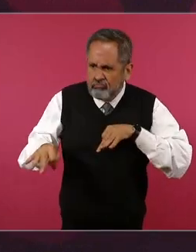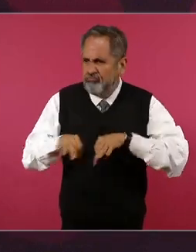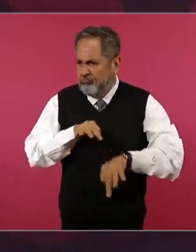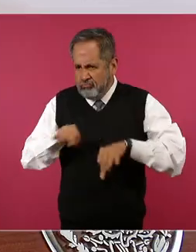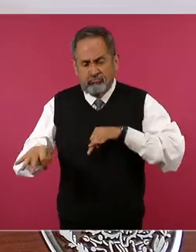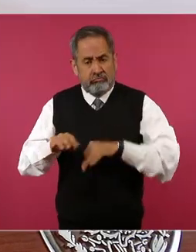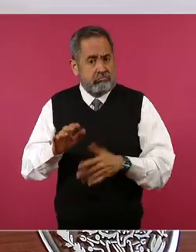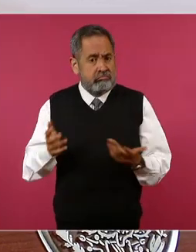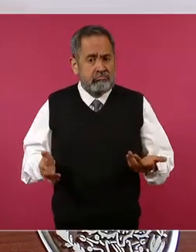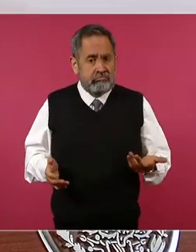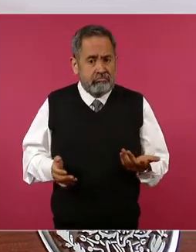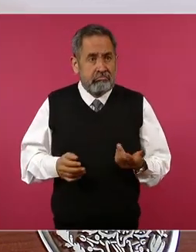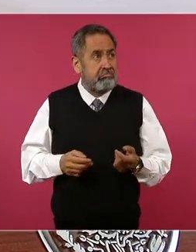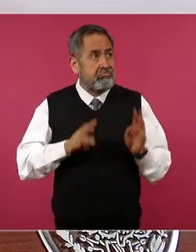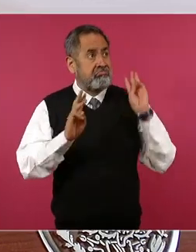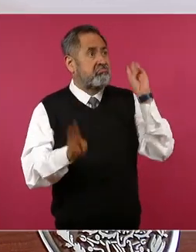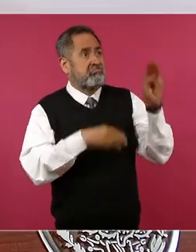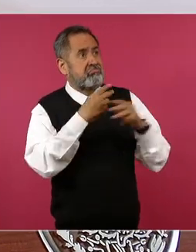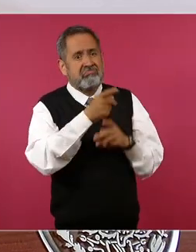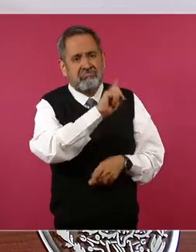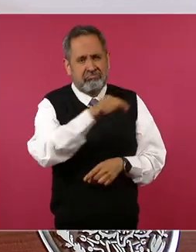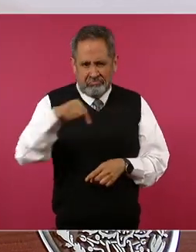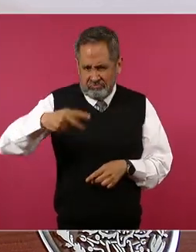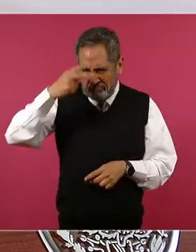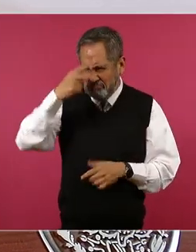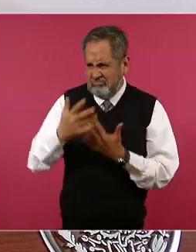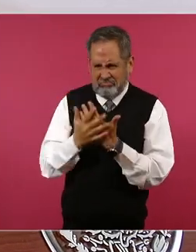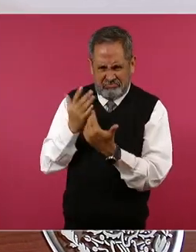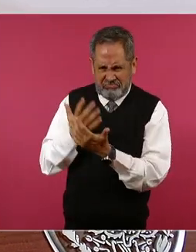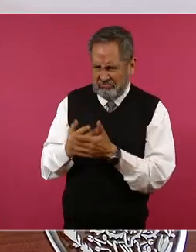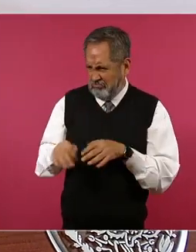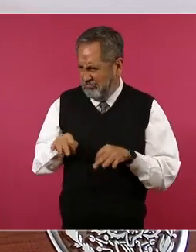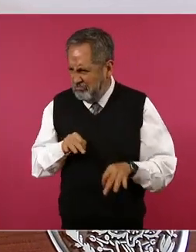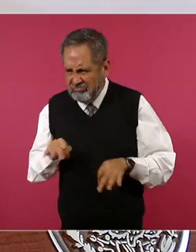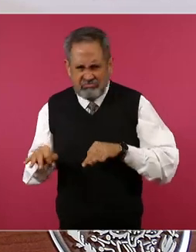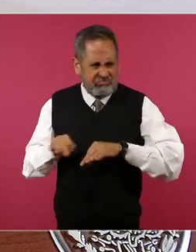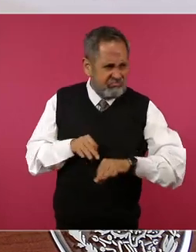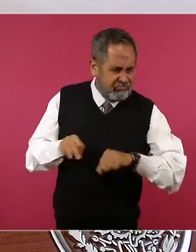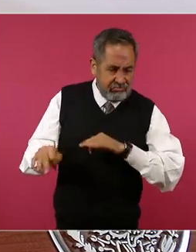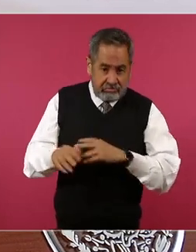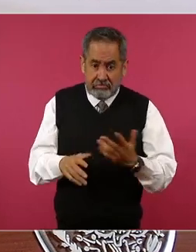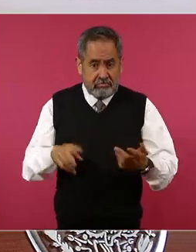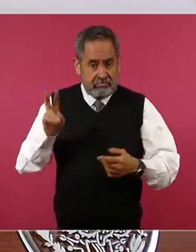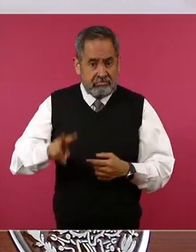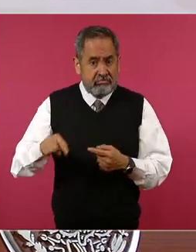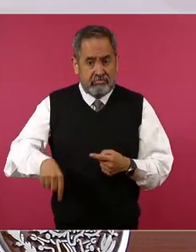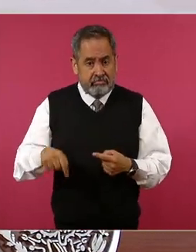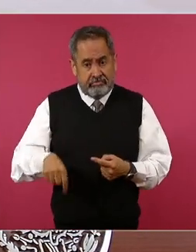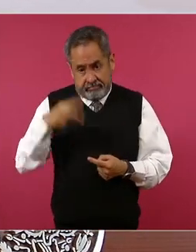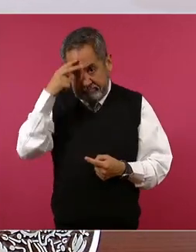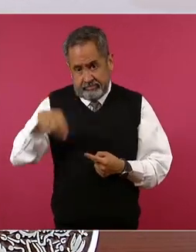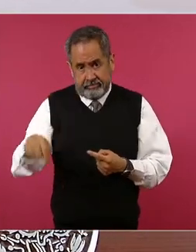como pocos en el mundo por eso el mexicano de hoy